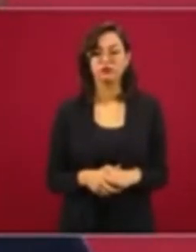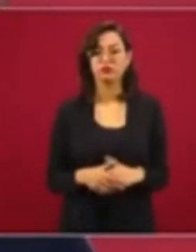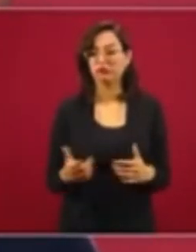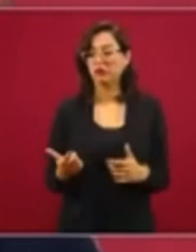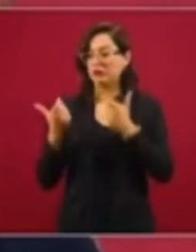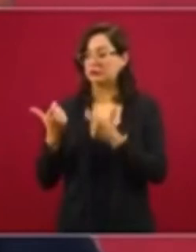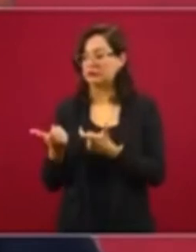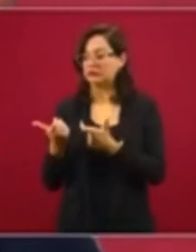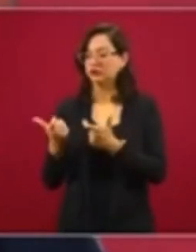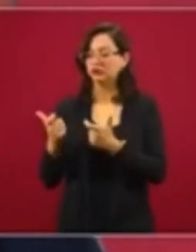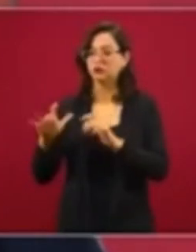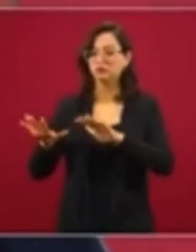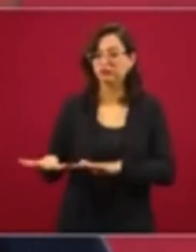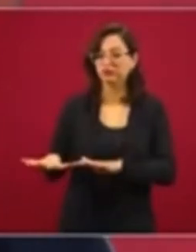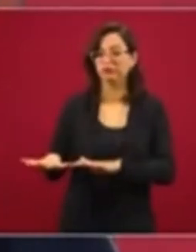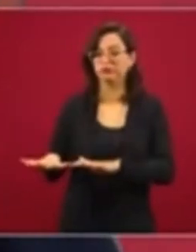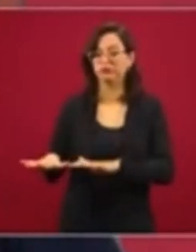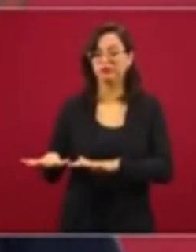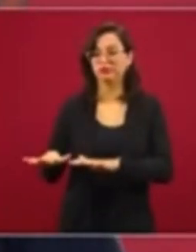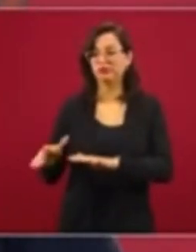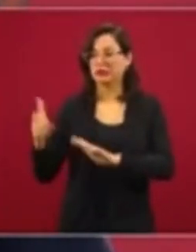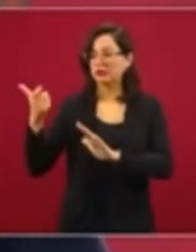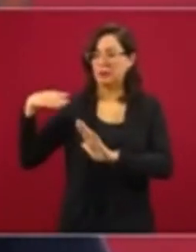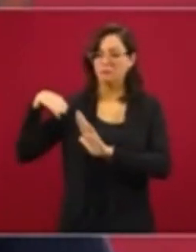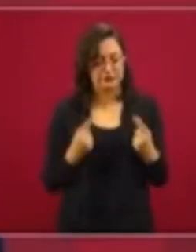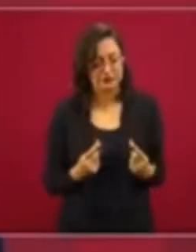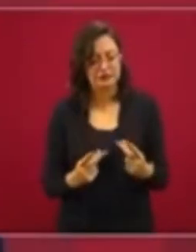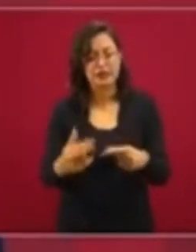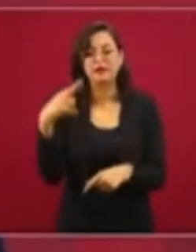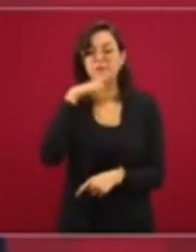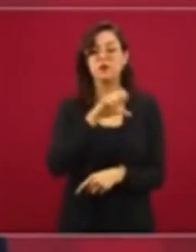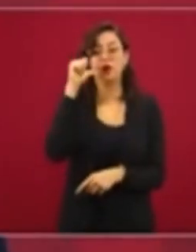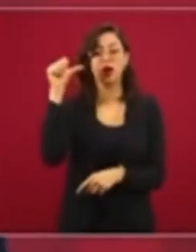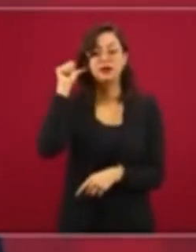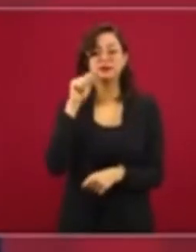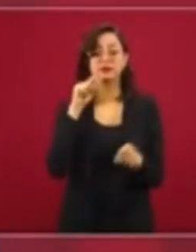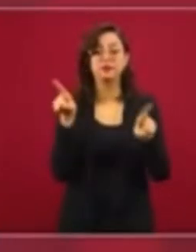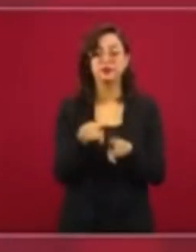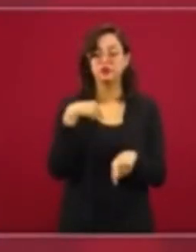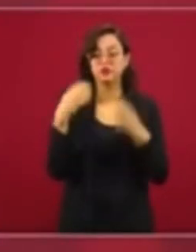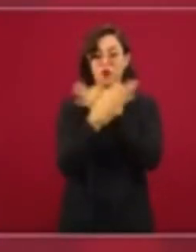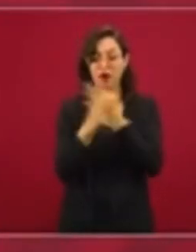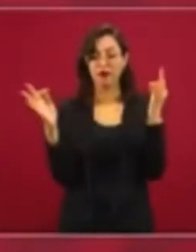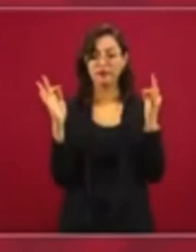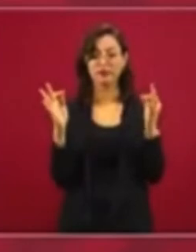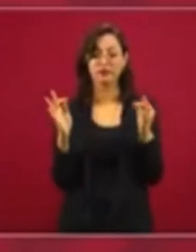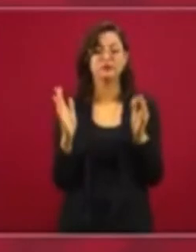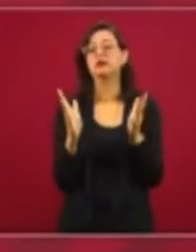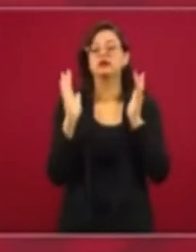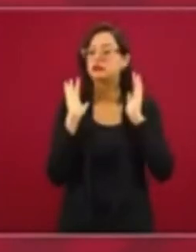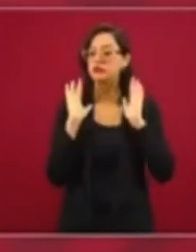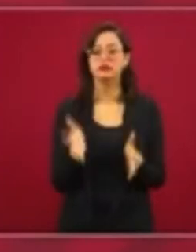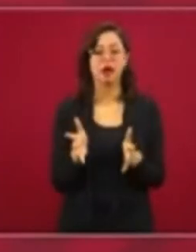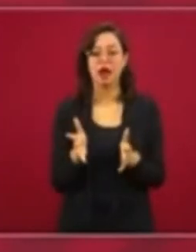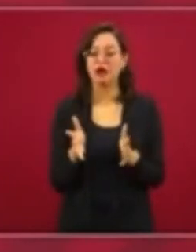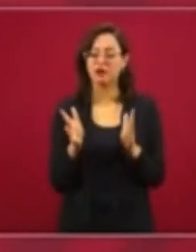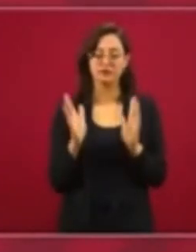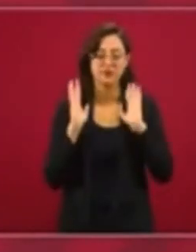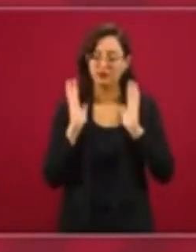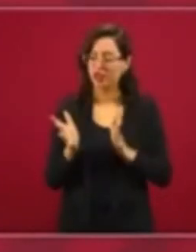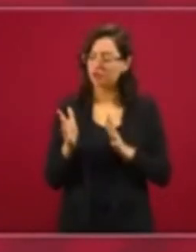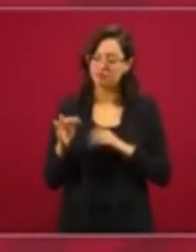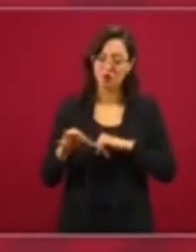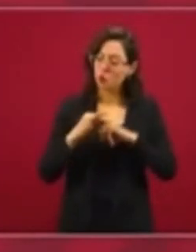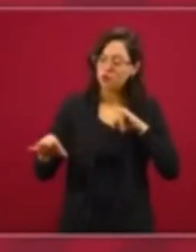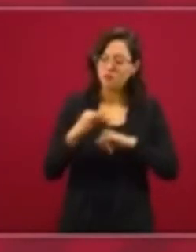económica, de la caída que produjo el coronavirus. Todo indica que ya tocamos fondo y vamos